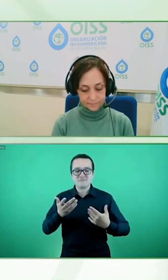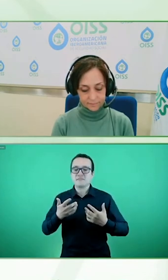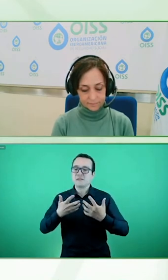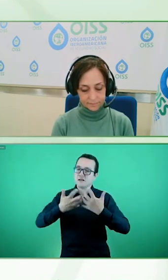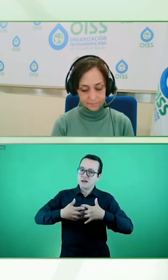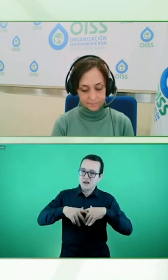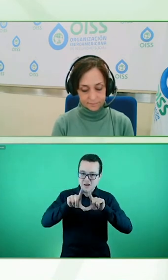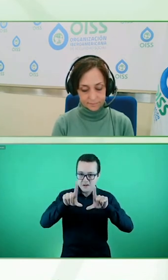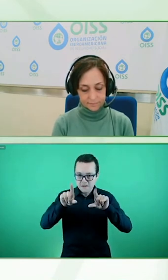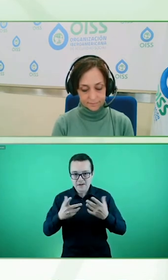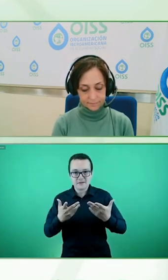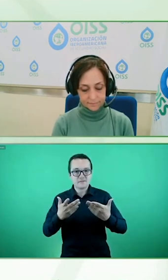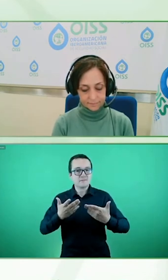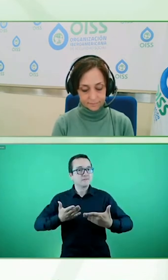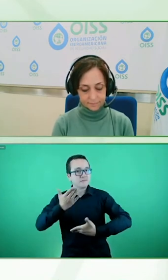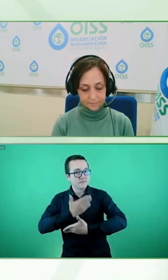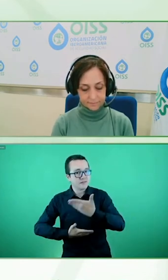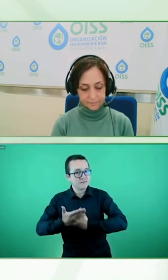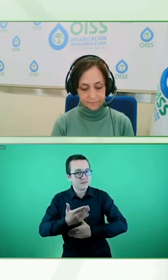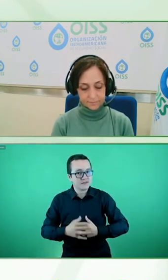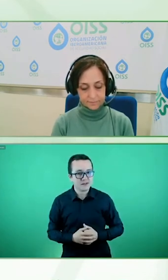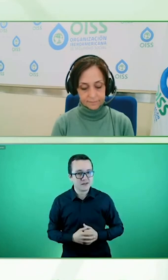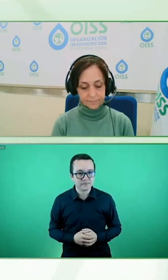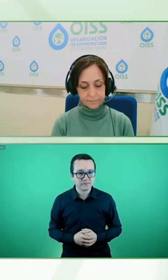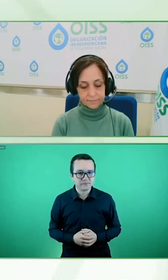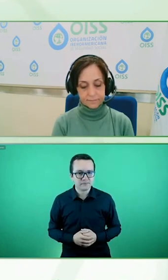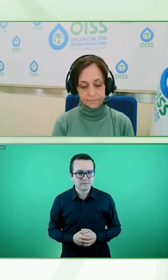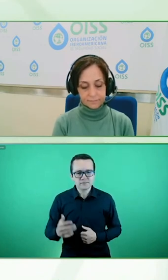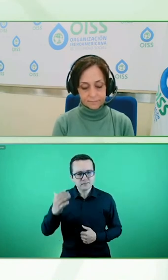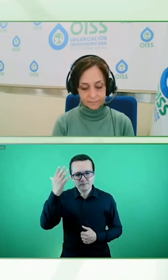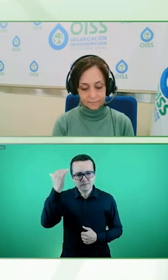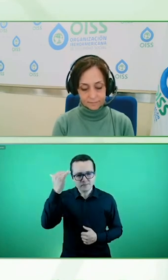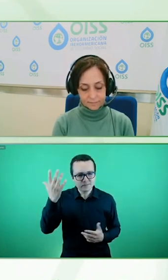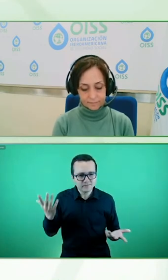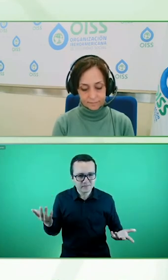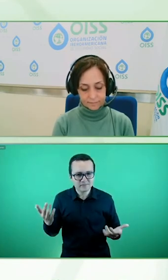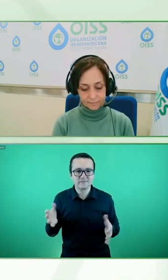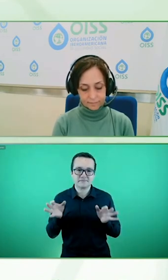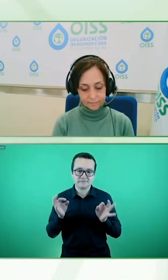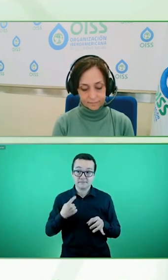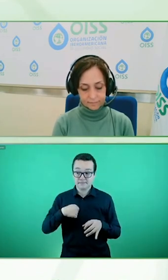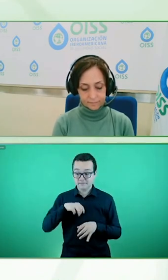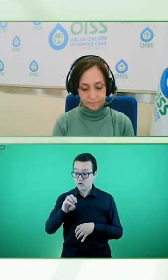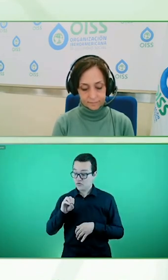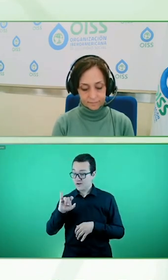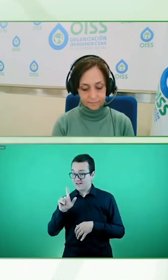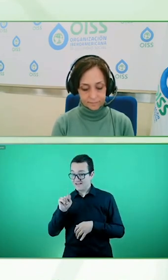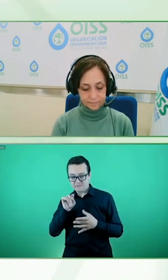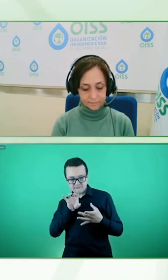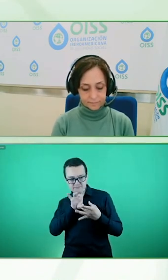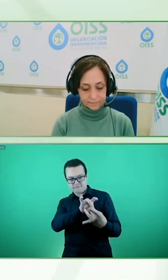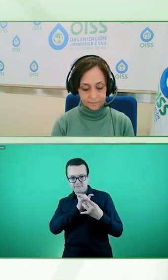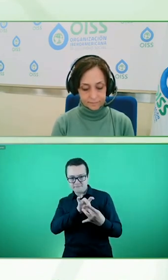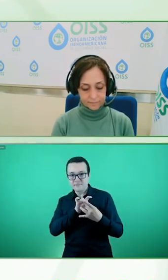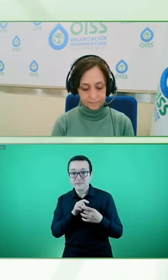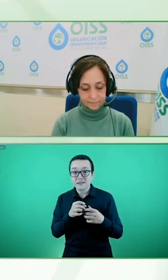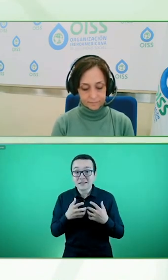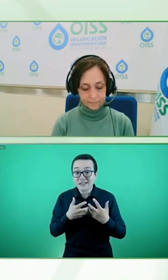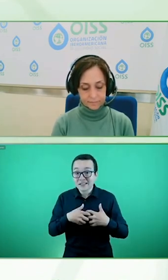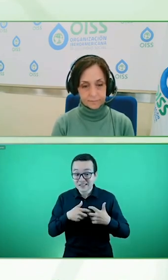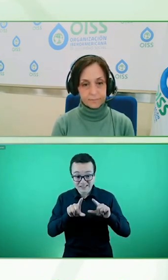Porque las empresas con las que trabajan, trabajamos, han entendido que no es una,